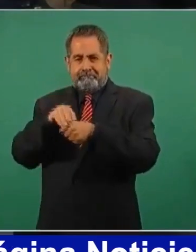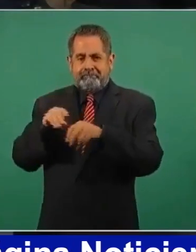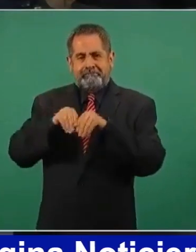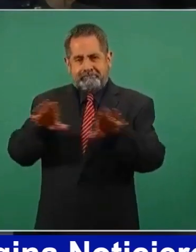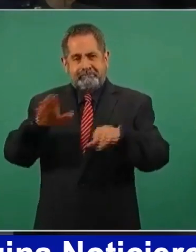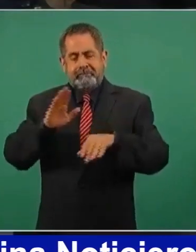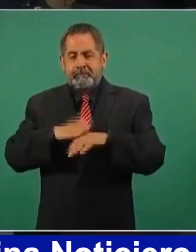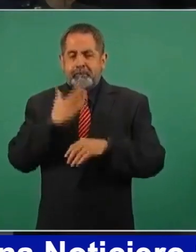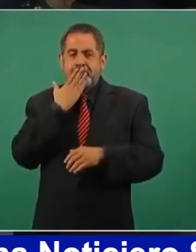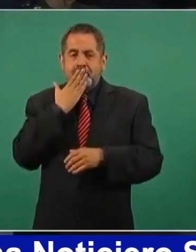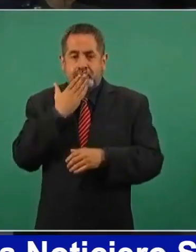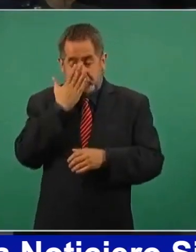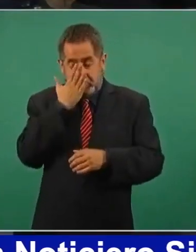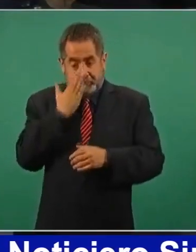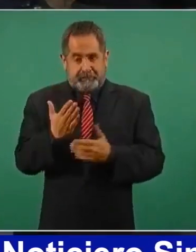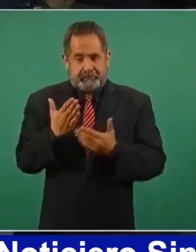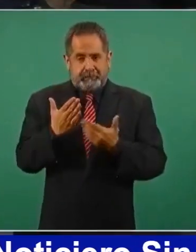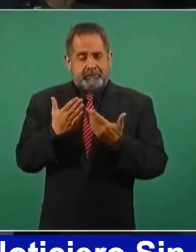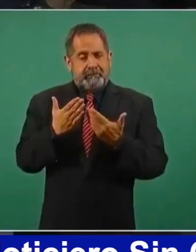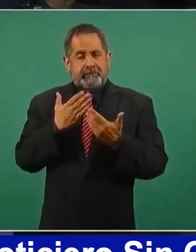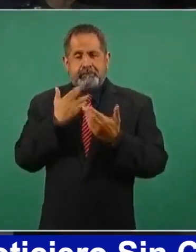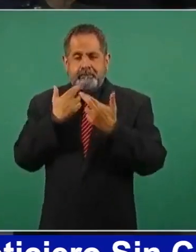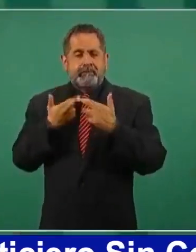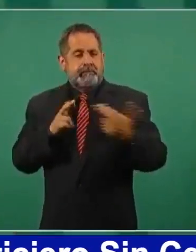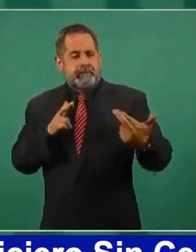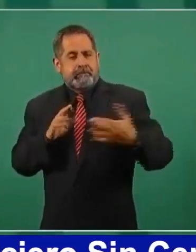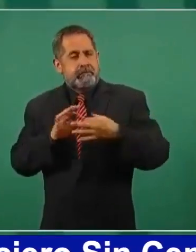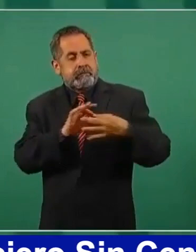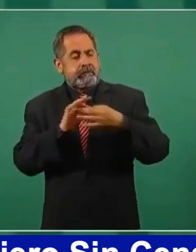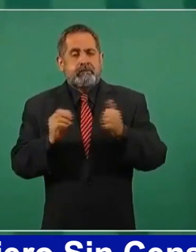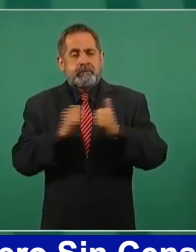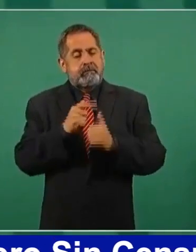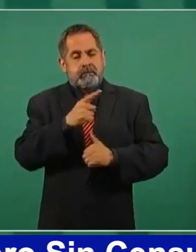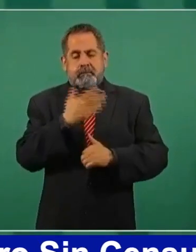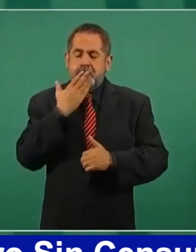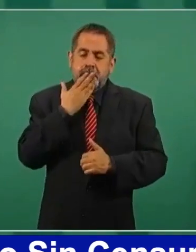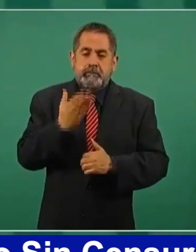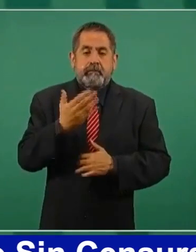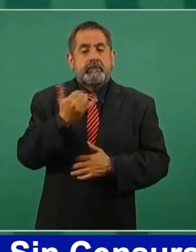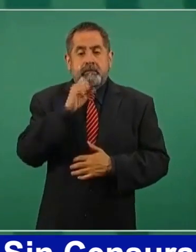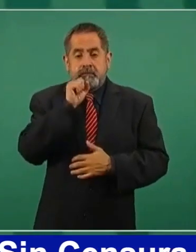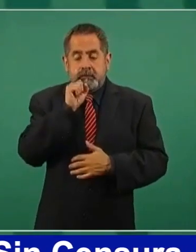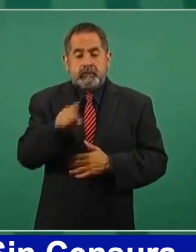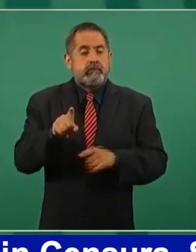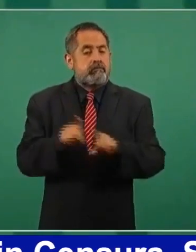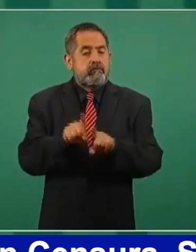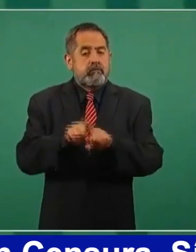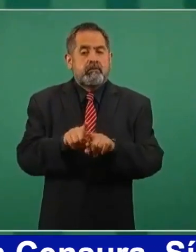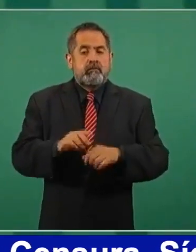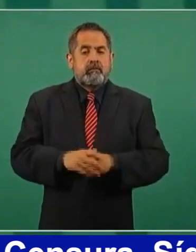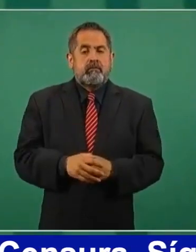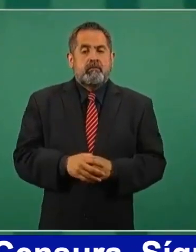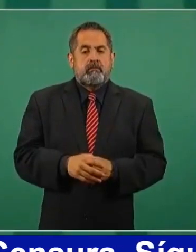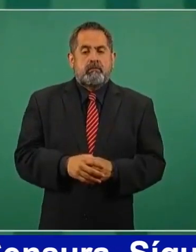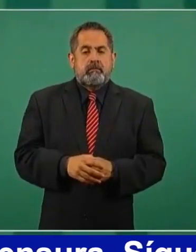buena la relación y es lo mismo que estamos